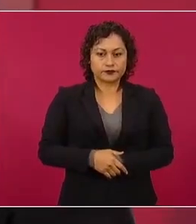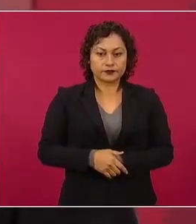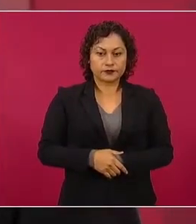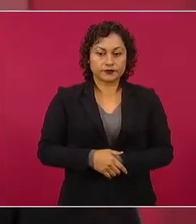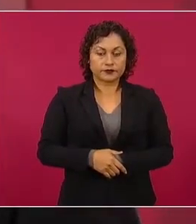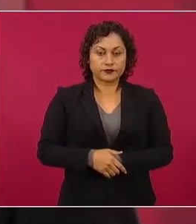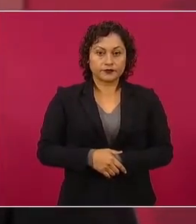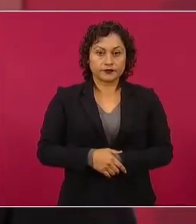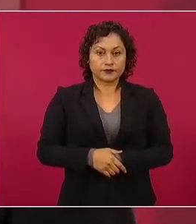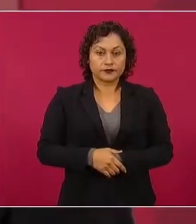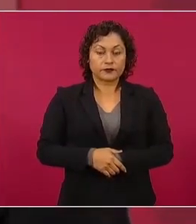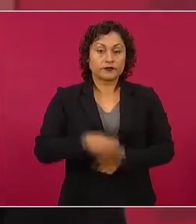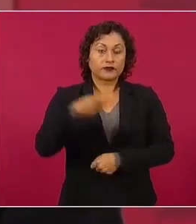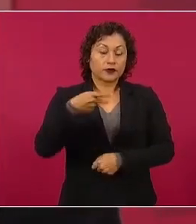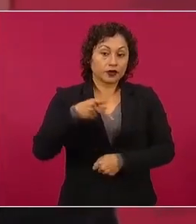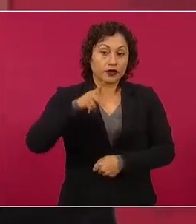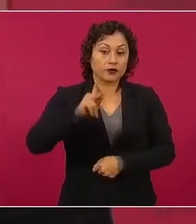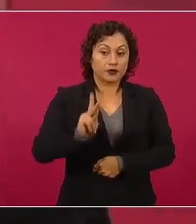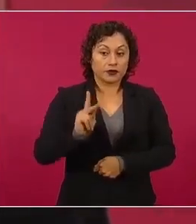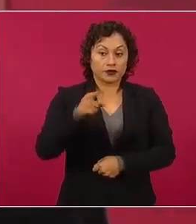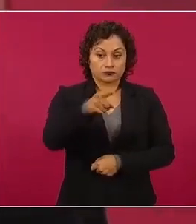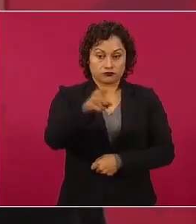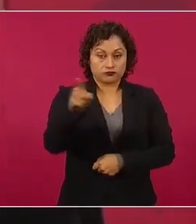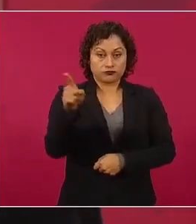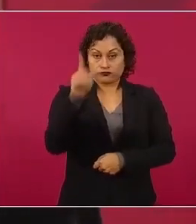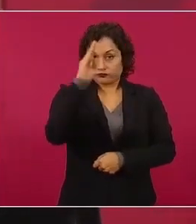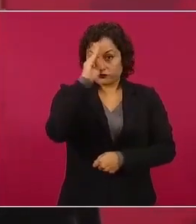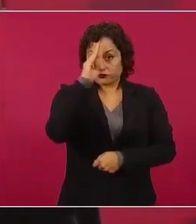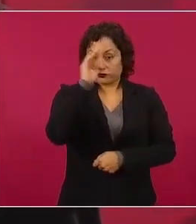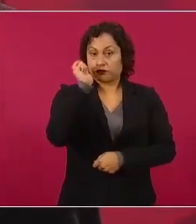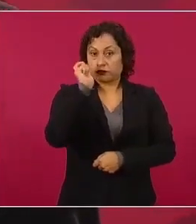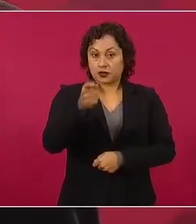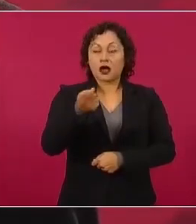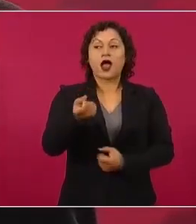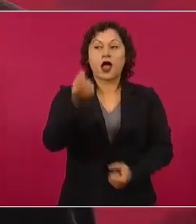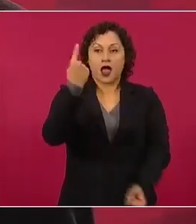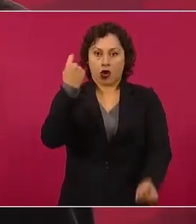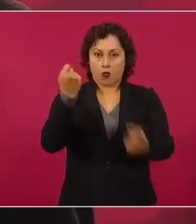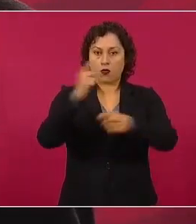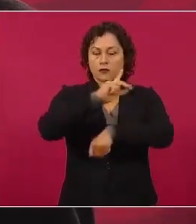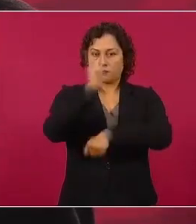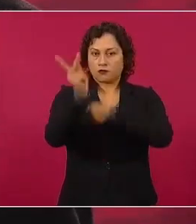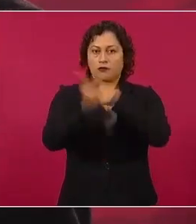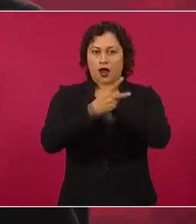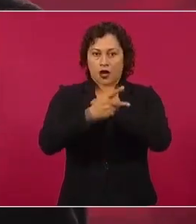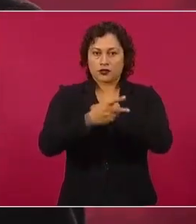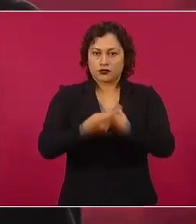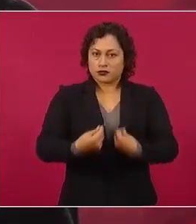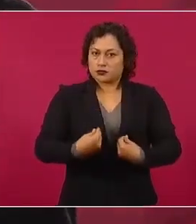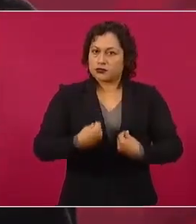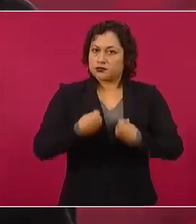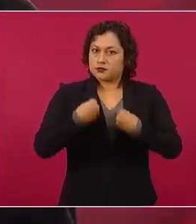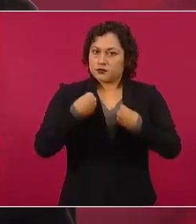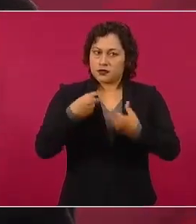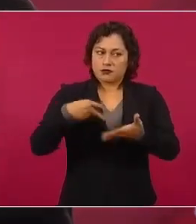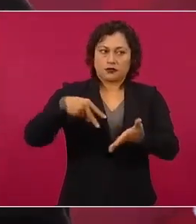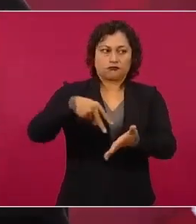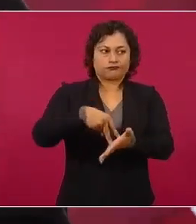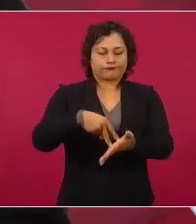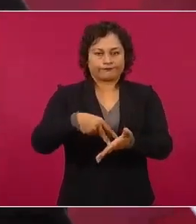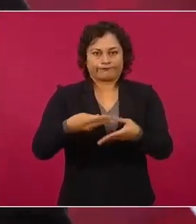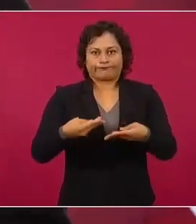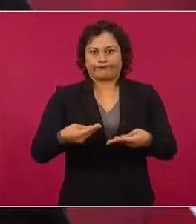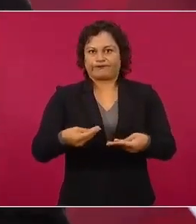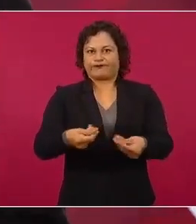países donde es muy cara la vida, que con lo que